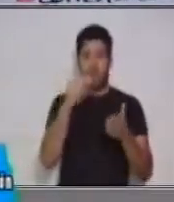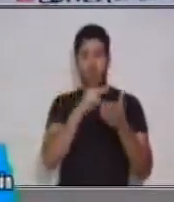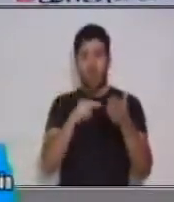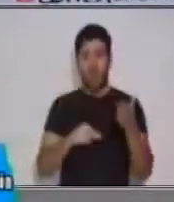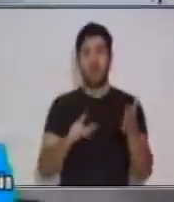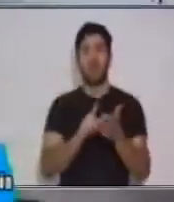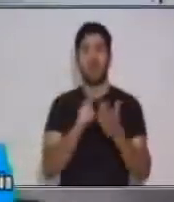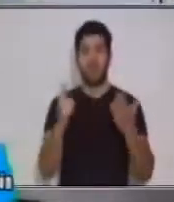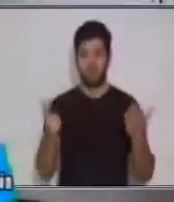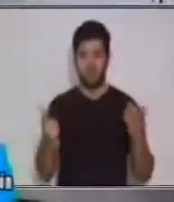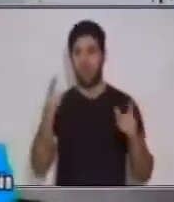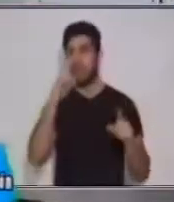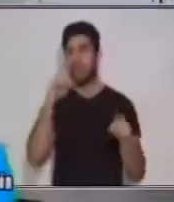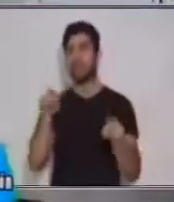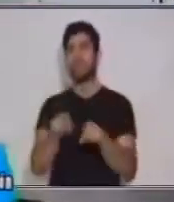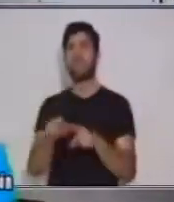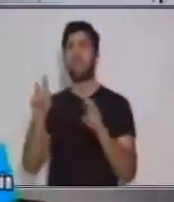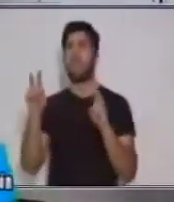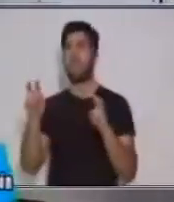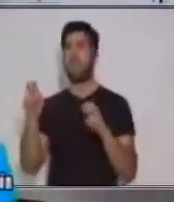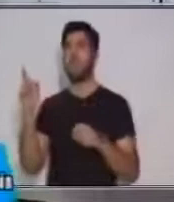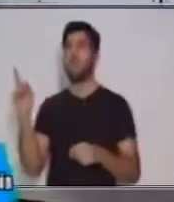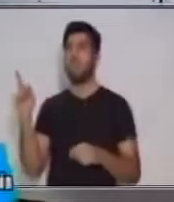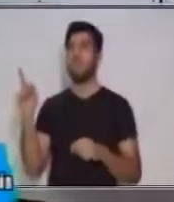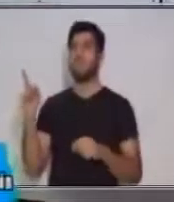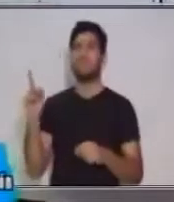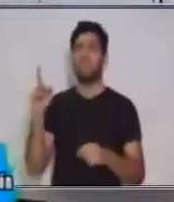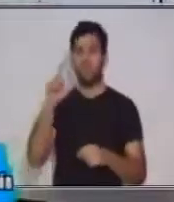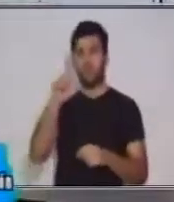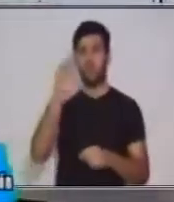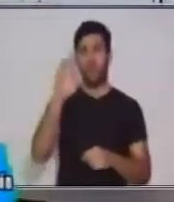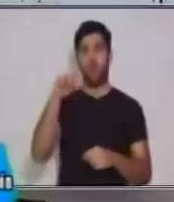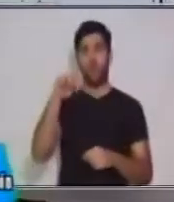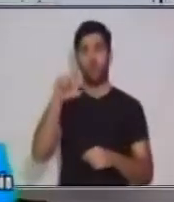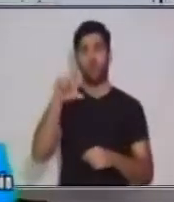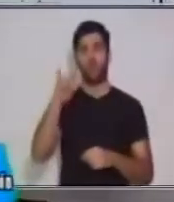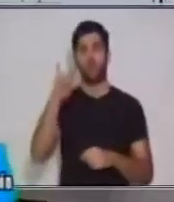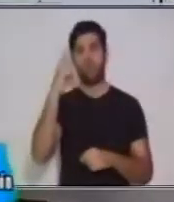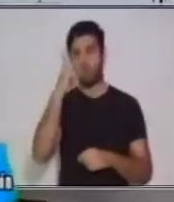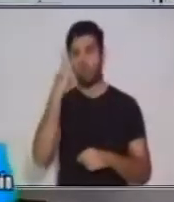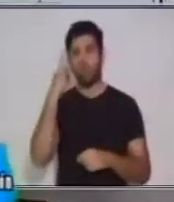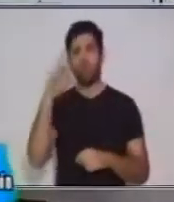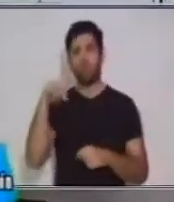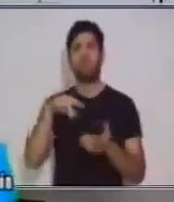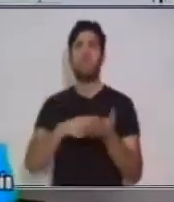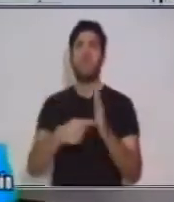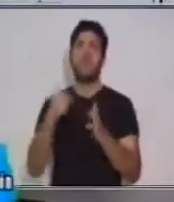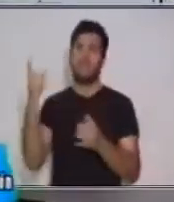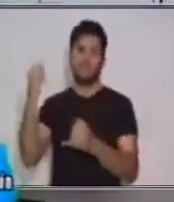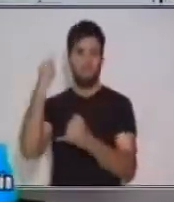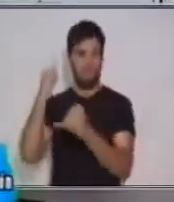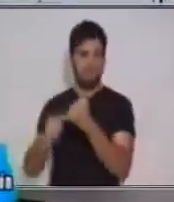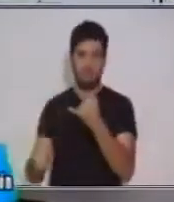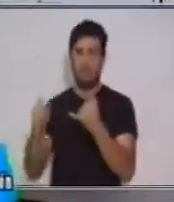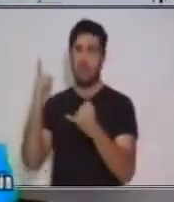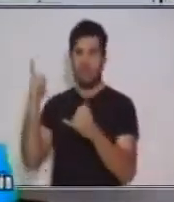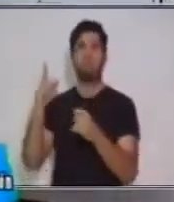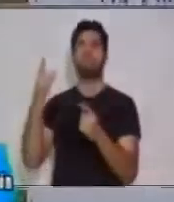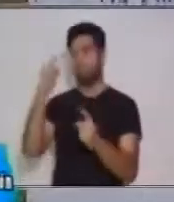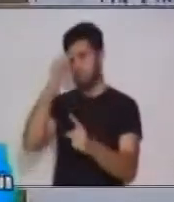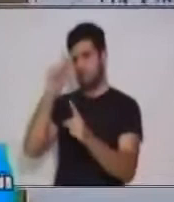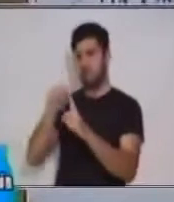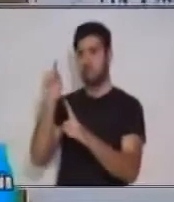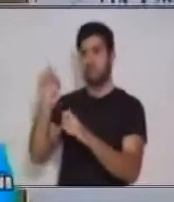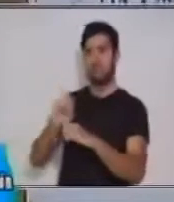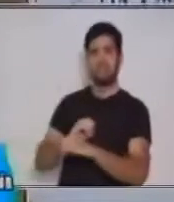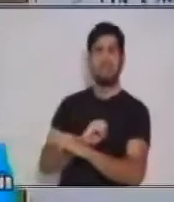Luego viene la conclusión, que es la parte final del trabajo. Y debe ser clara y concreta. Esta no